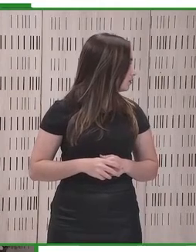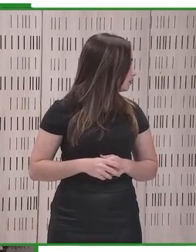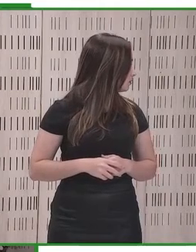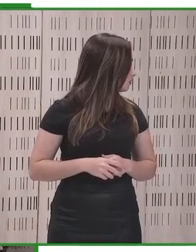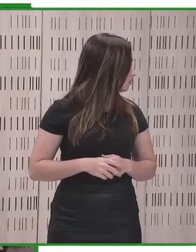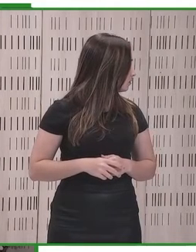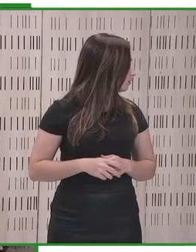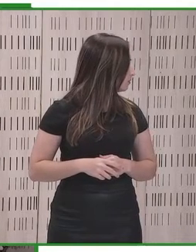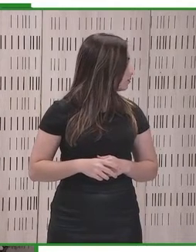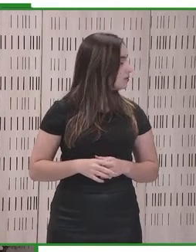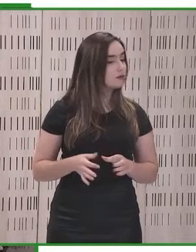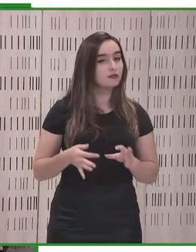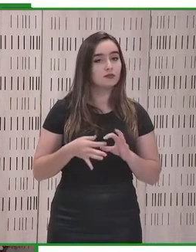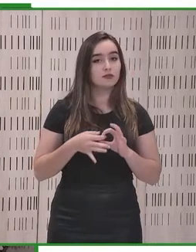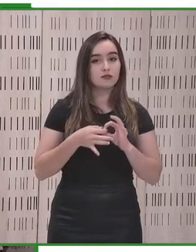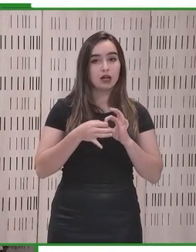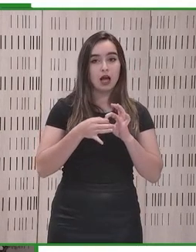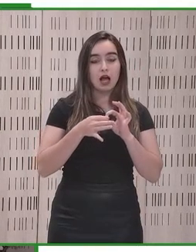Distinguidos. Muchas gracias.